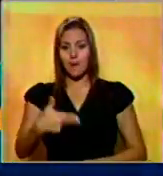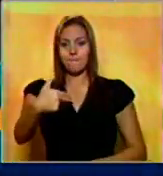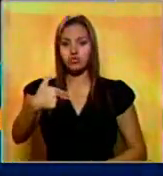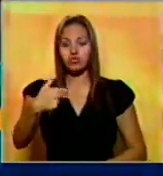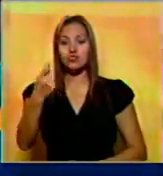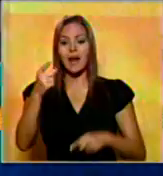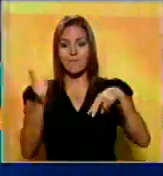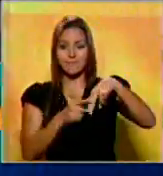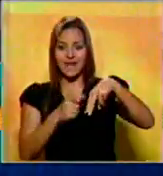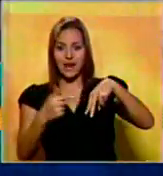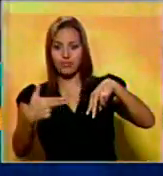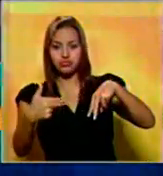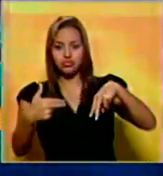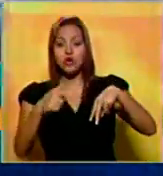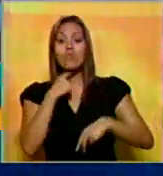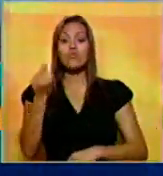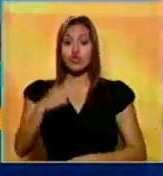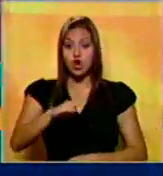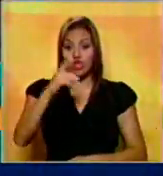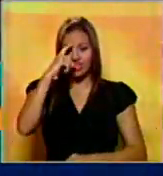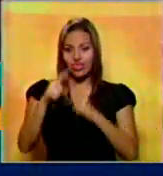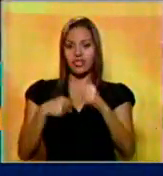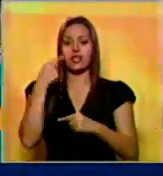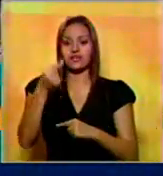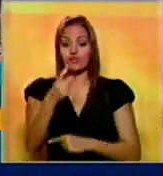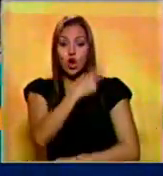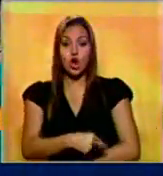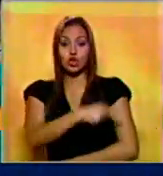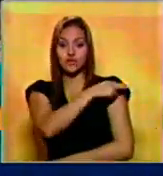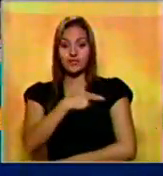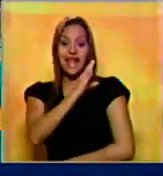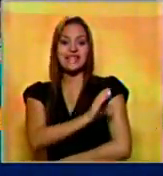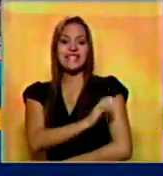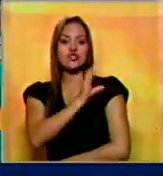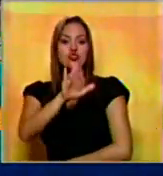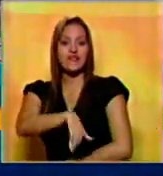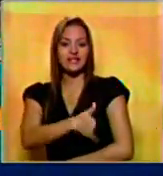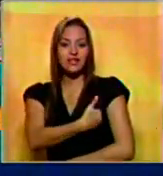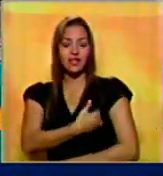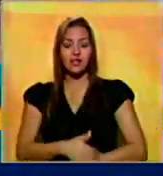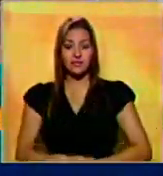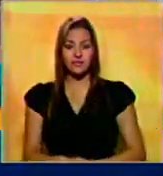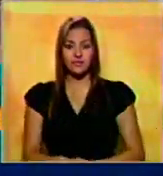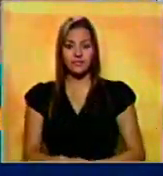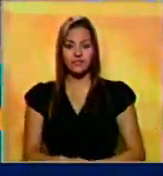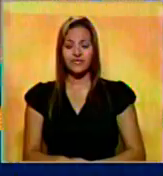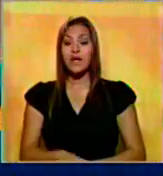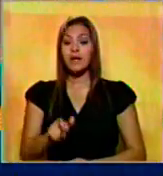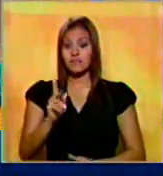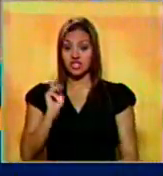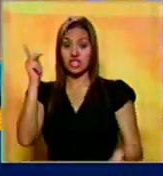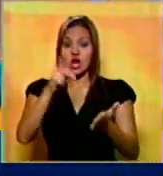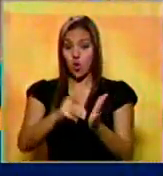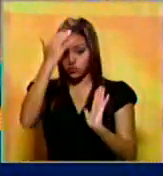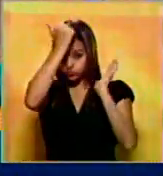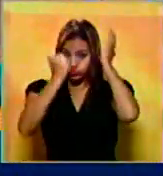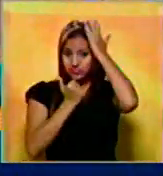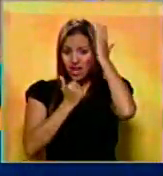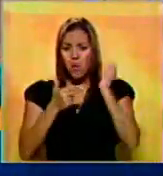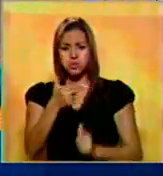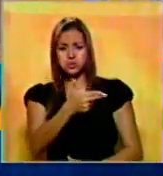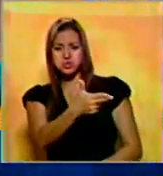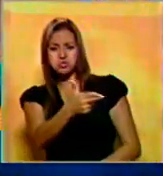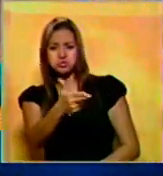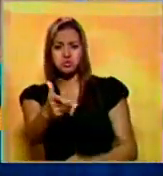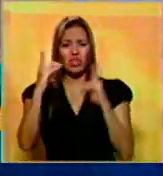y en una pierna. Falleció un día después en el hospital clínico universitario. Llegaron encapuchados disparando como locos